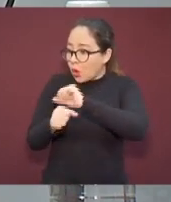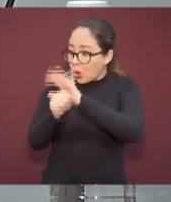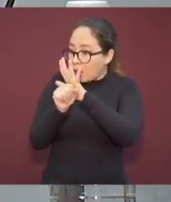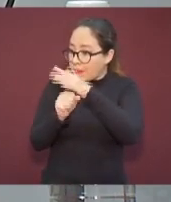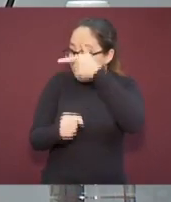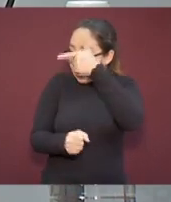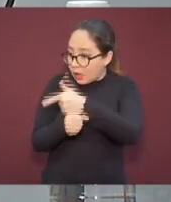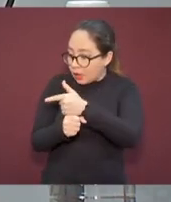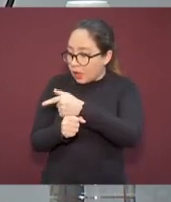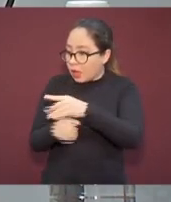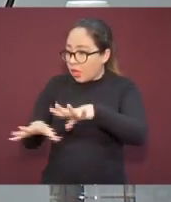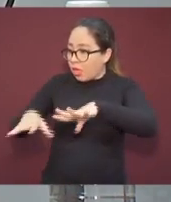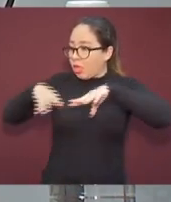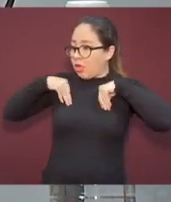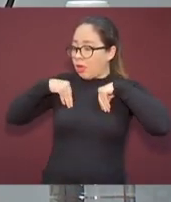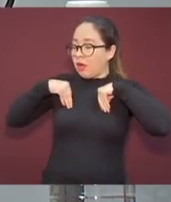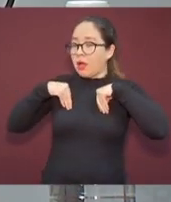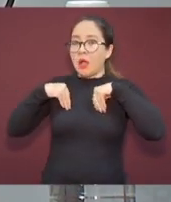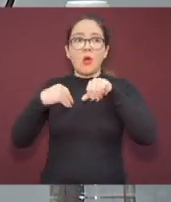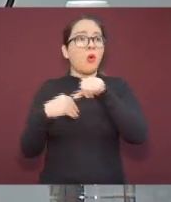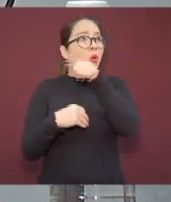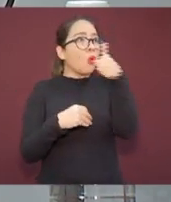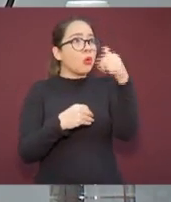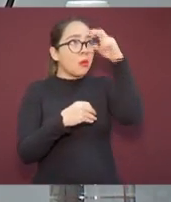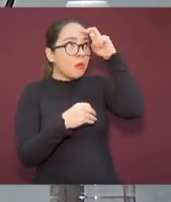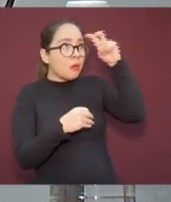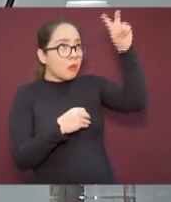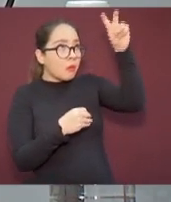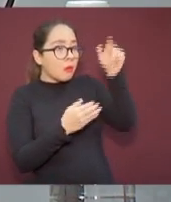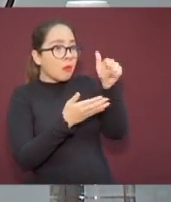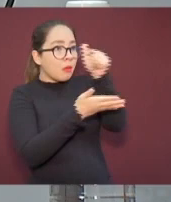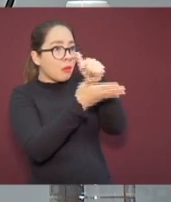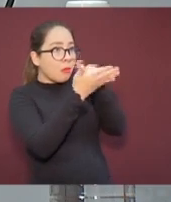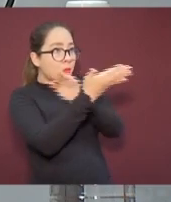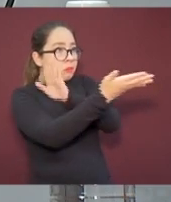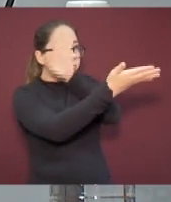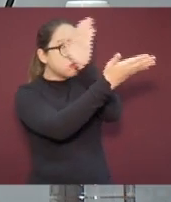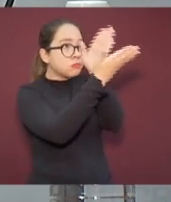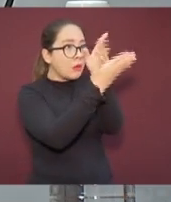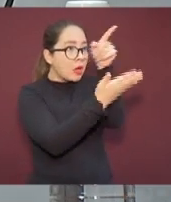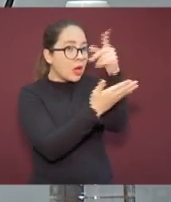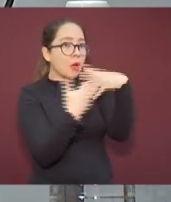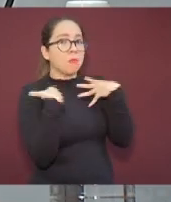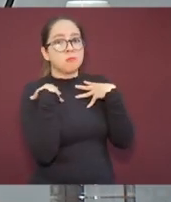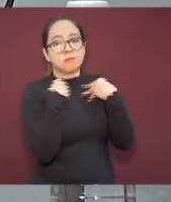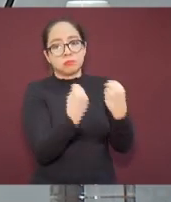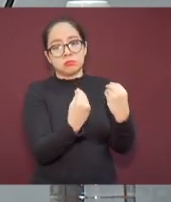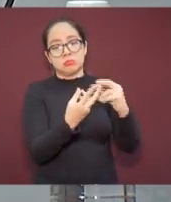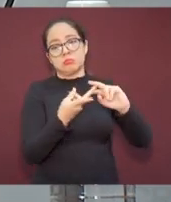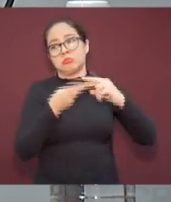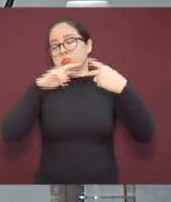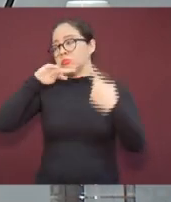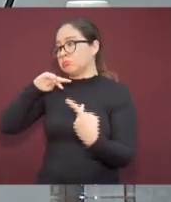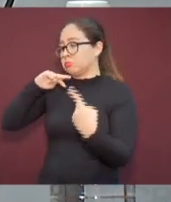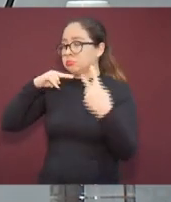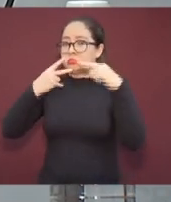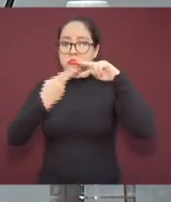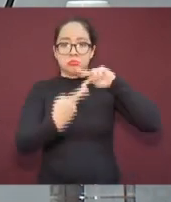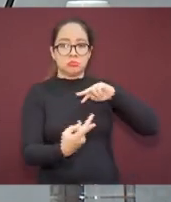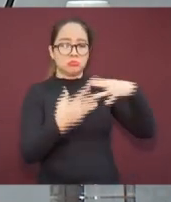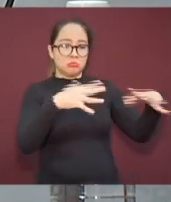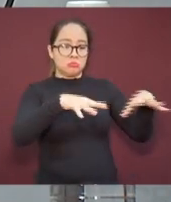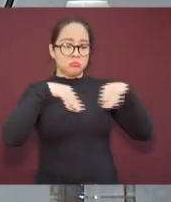estas a poblaciones en donde aún no la hay y viceversa. Es por ello que estamos reiterando,